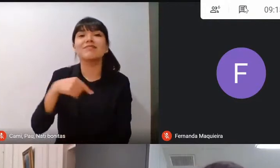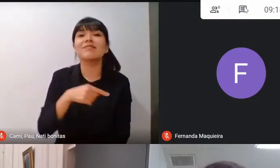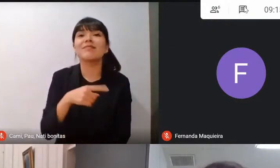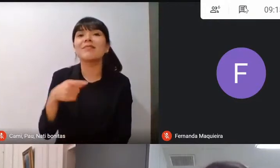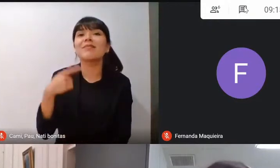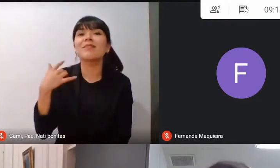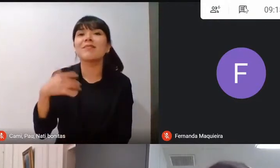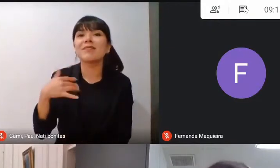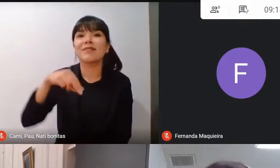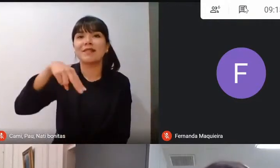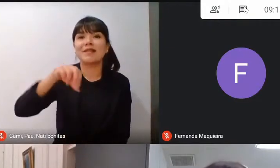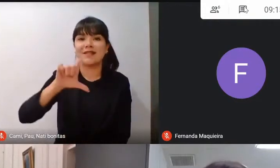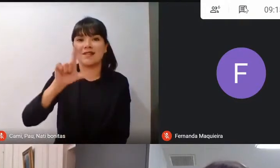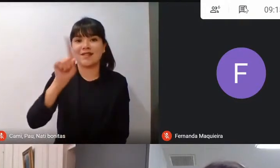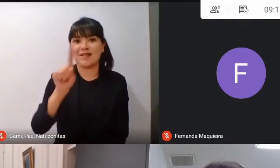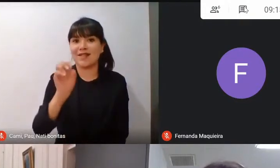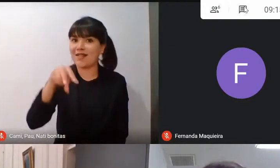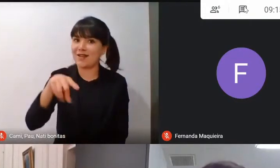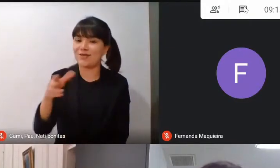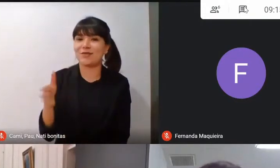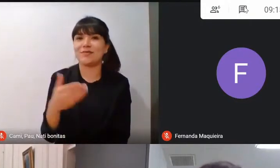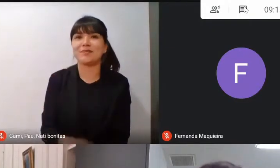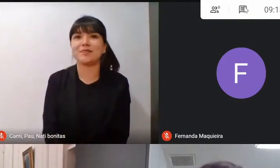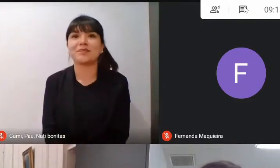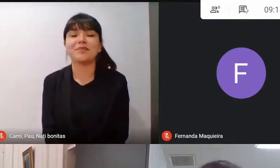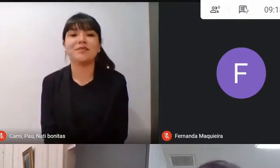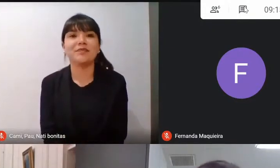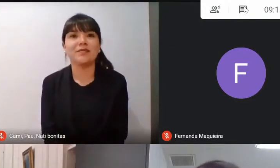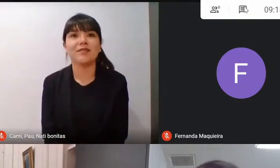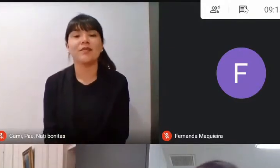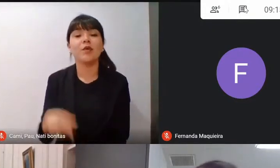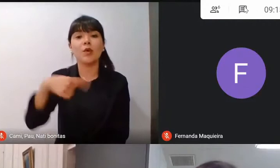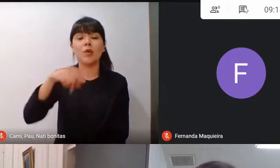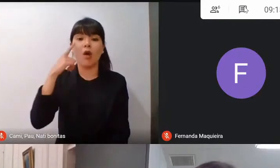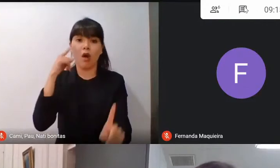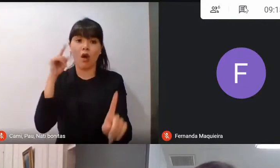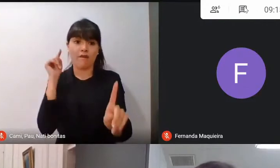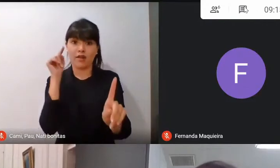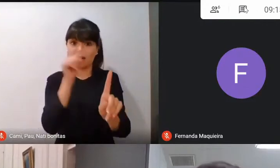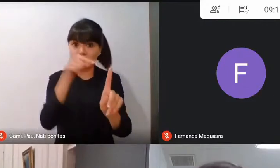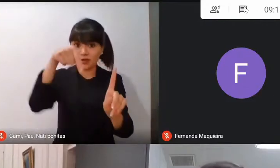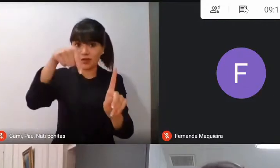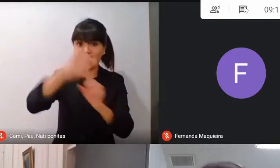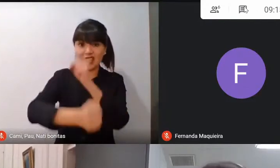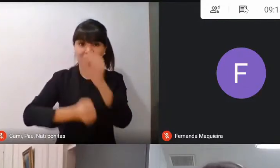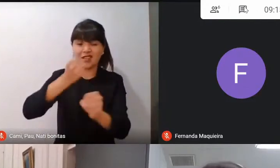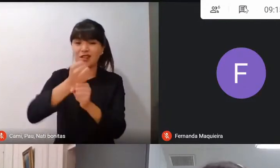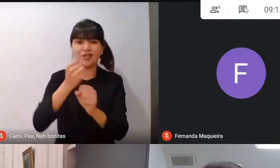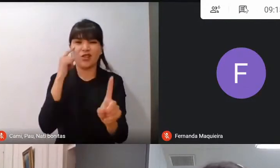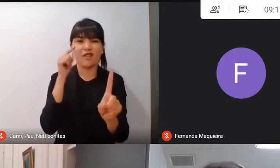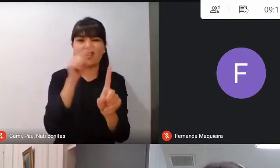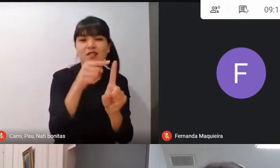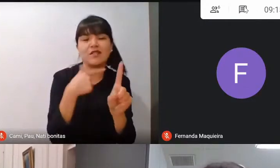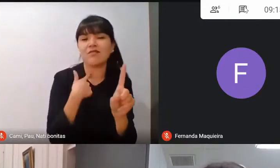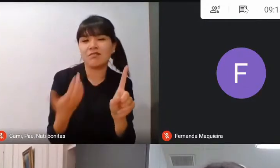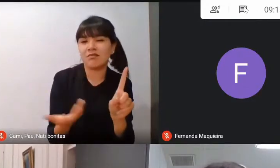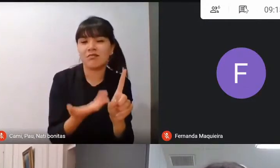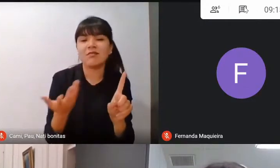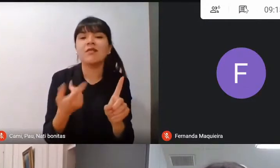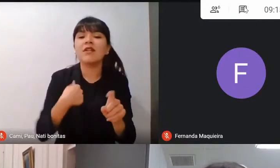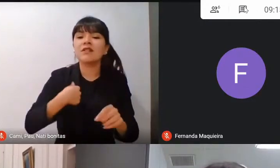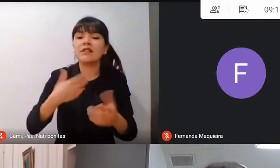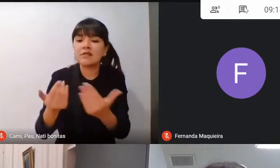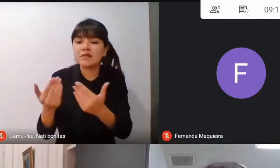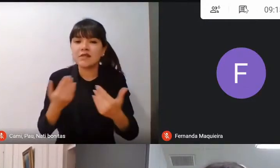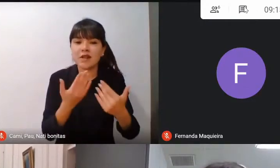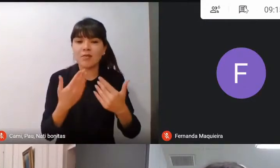Contarles que nuestro propósito este año es fortalecer una mirada integral